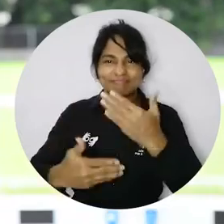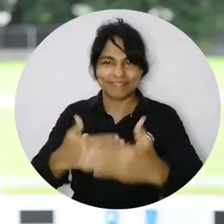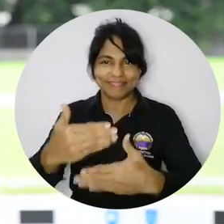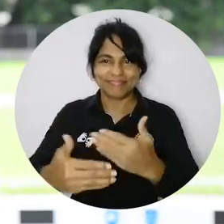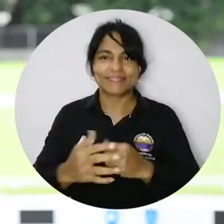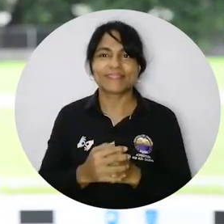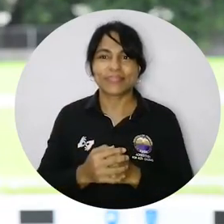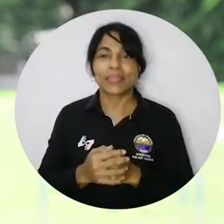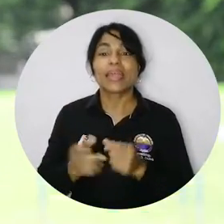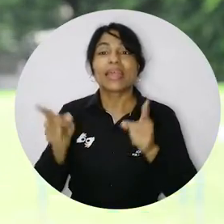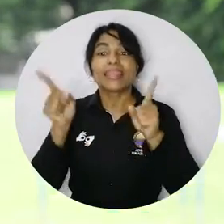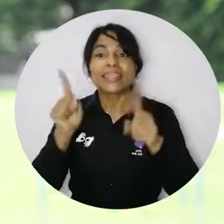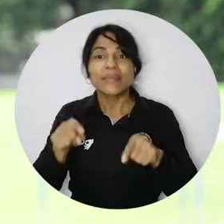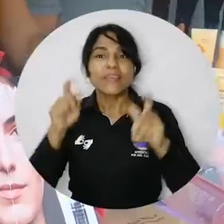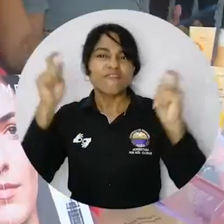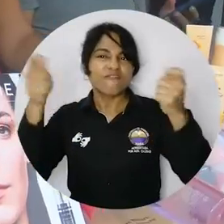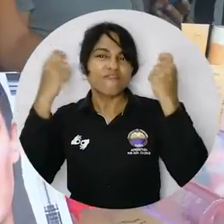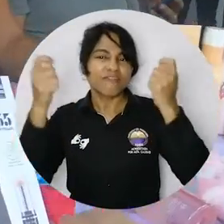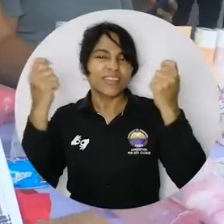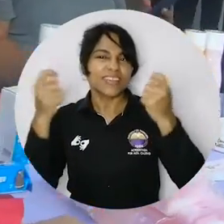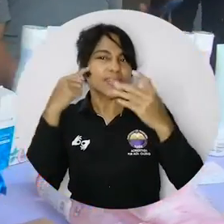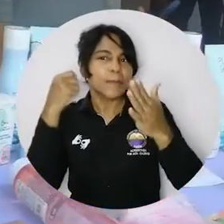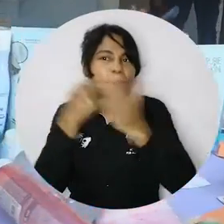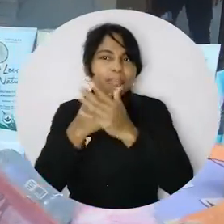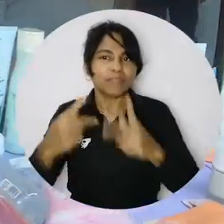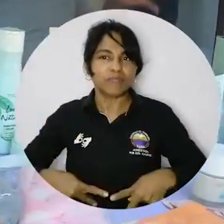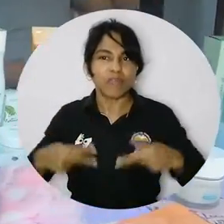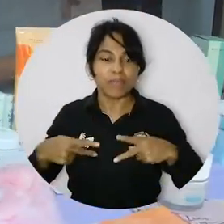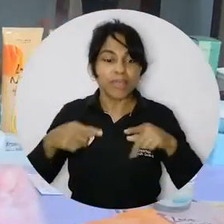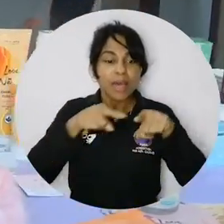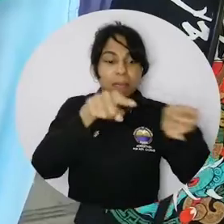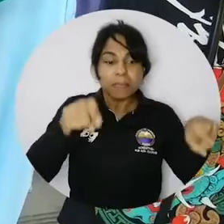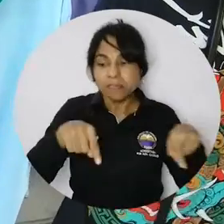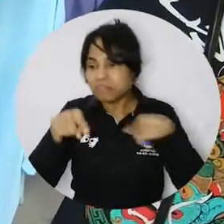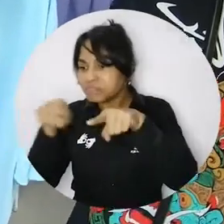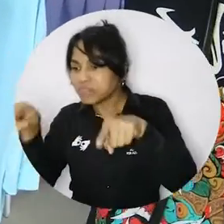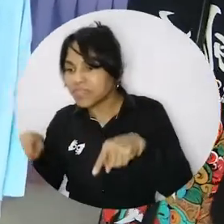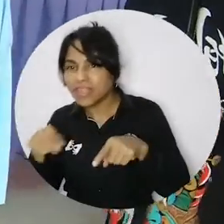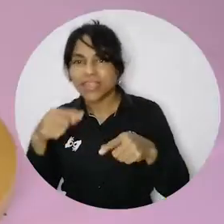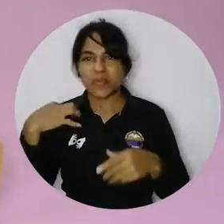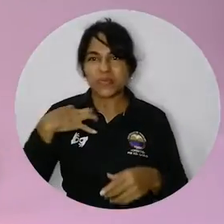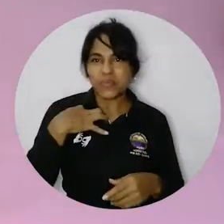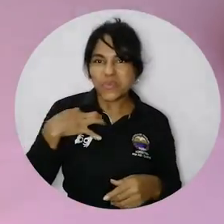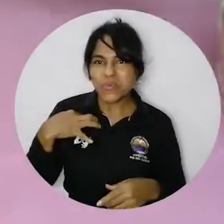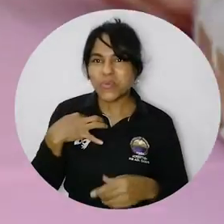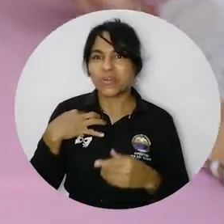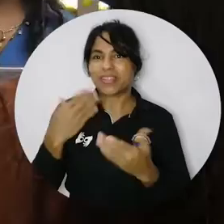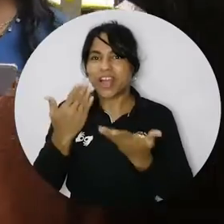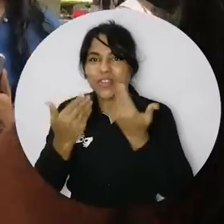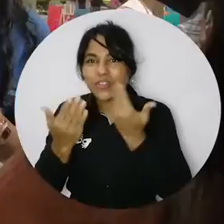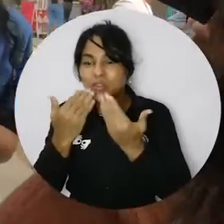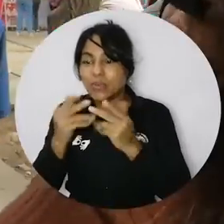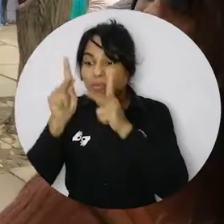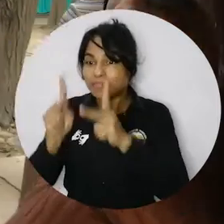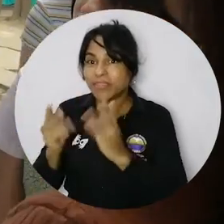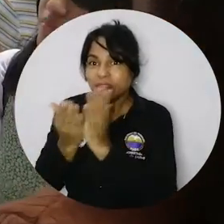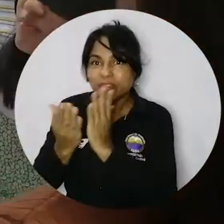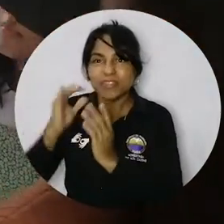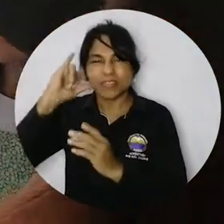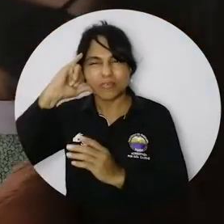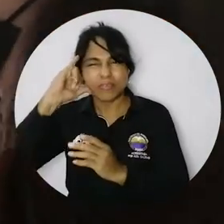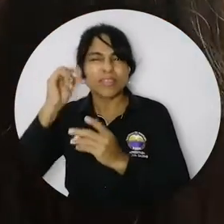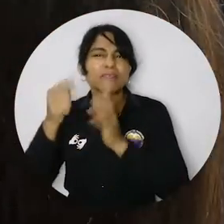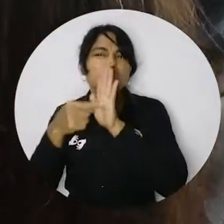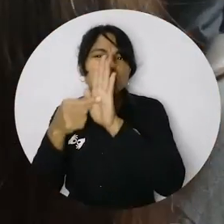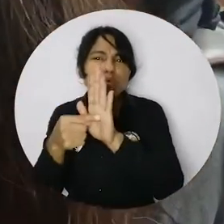triunfo, pero ahí paso a paso. También se realizó la feria Emprender por la Vida con stands de moda y gastronomía donde estudiantes de psicología